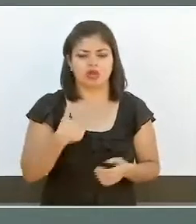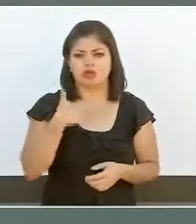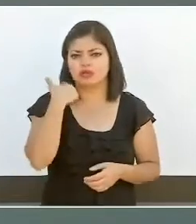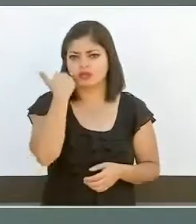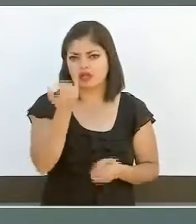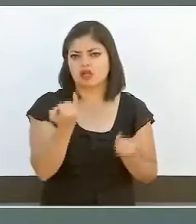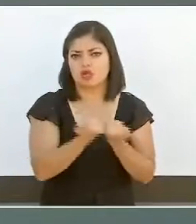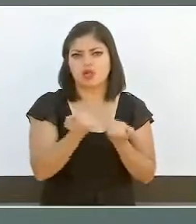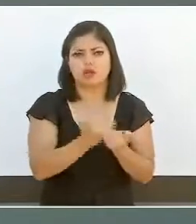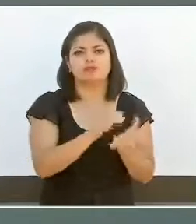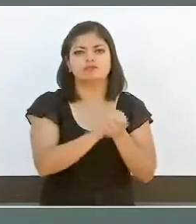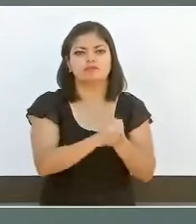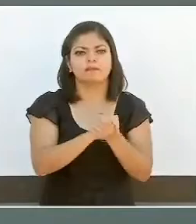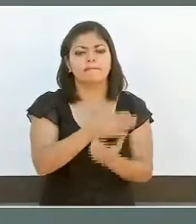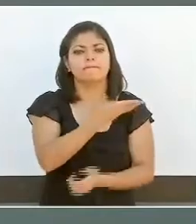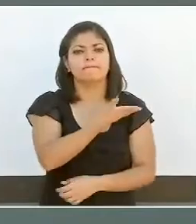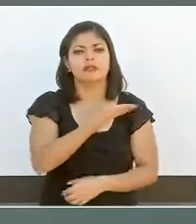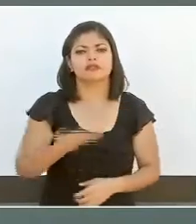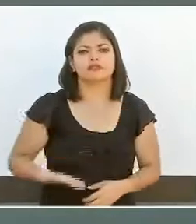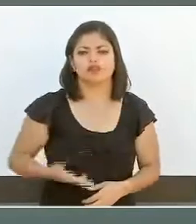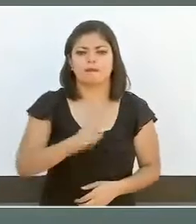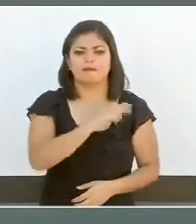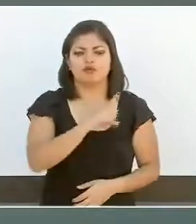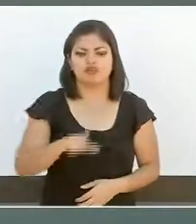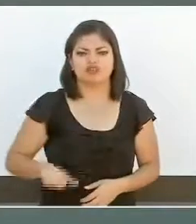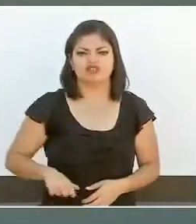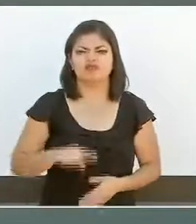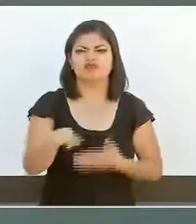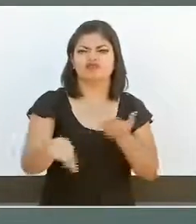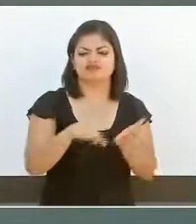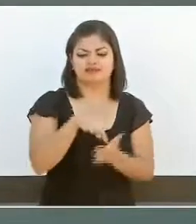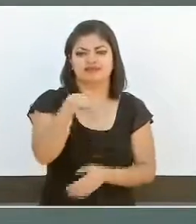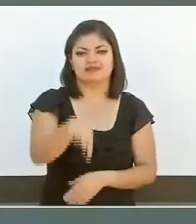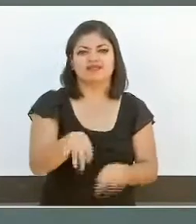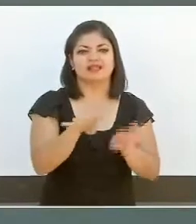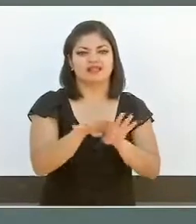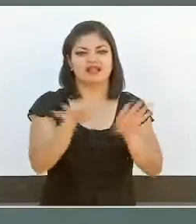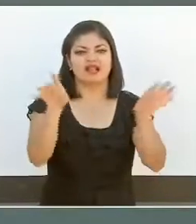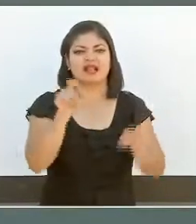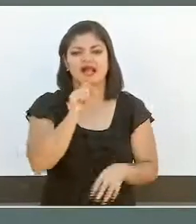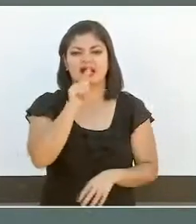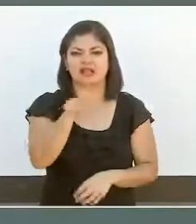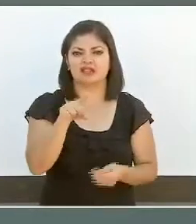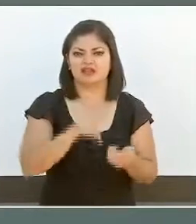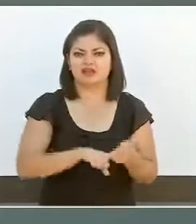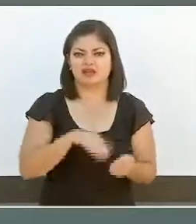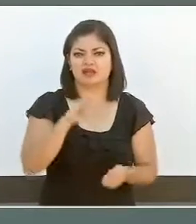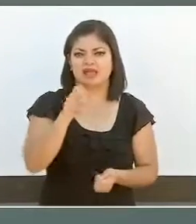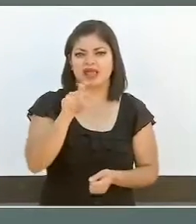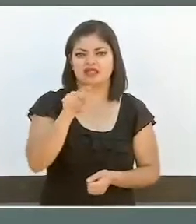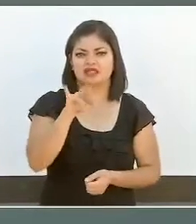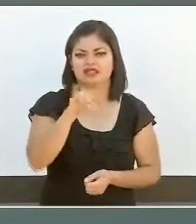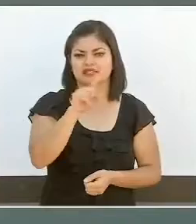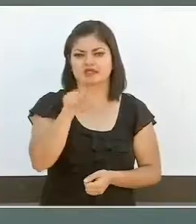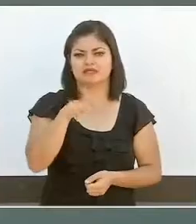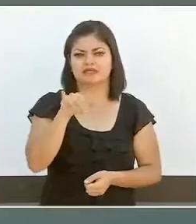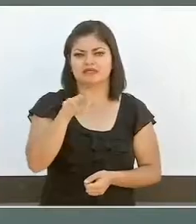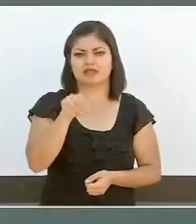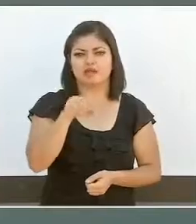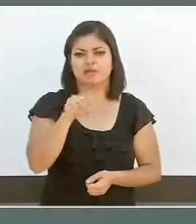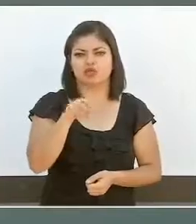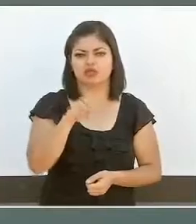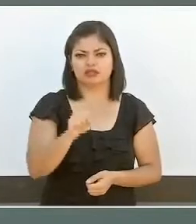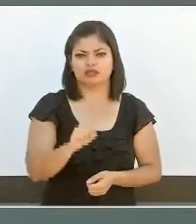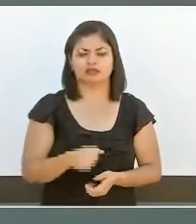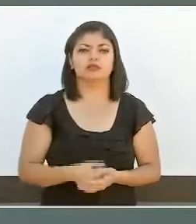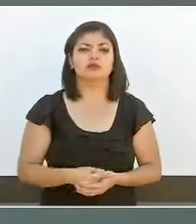saludo con mucho gusto a la presidenta municipal de aquí, de Tequila, Jalisco, la licenciada Beatriz Miramontes Rivera, y